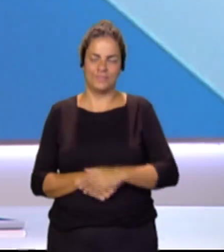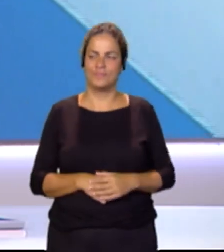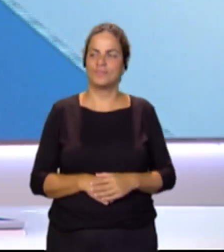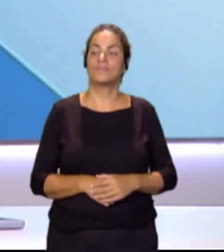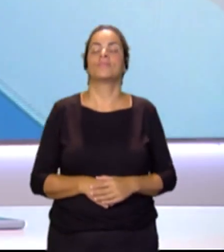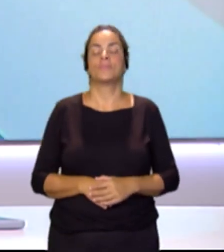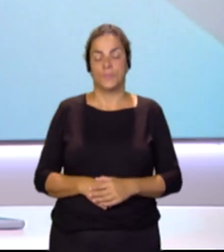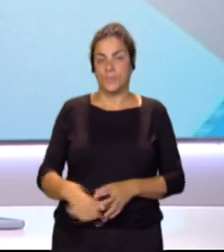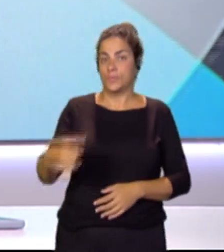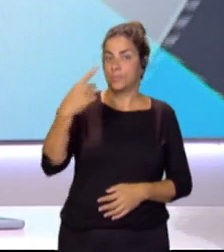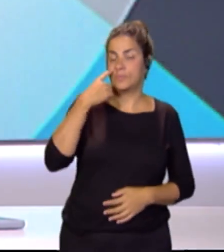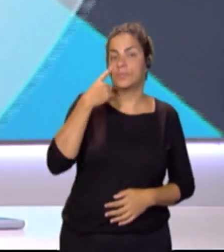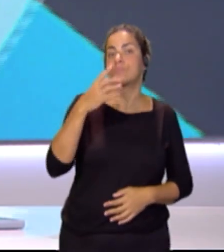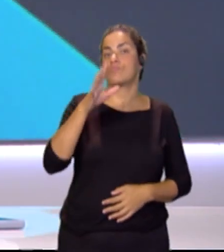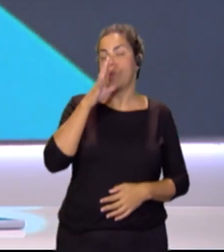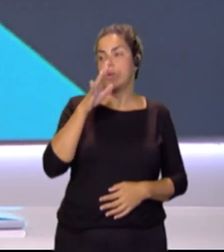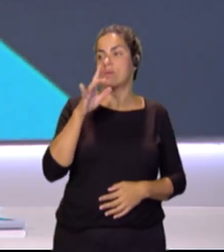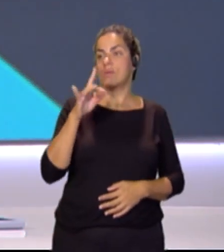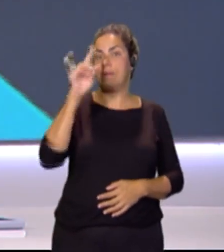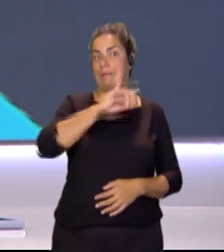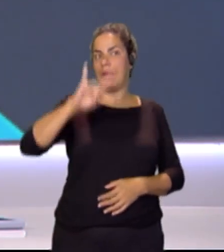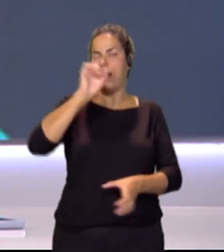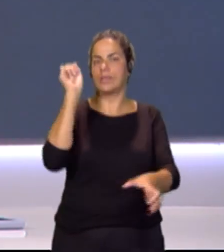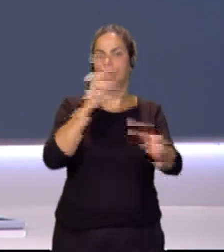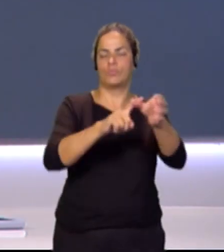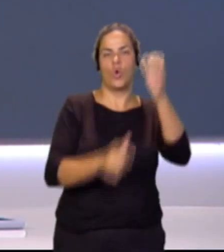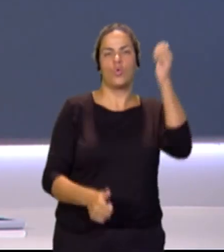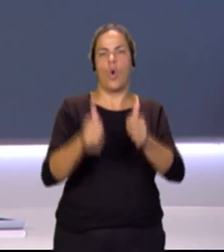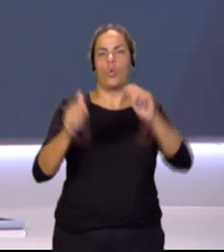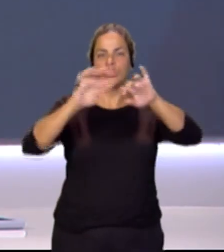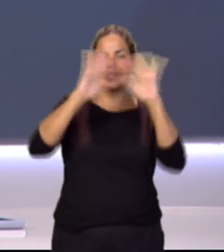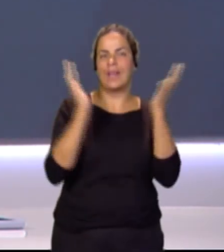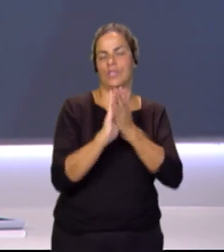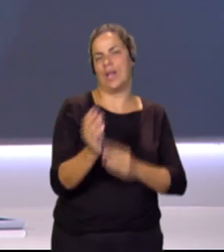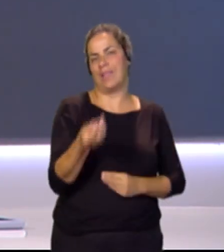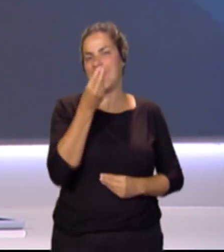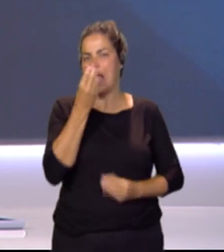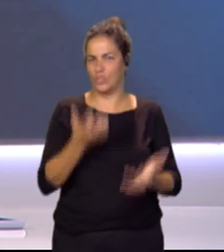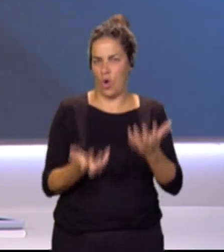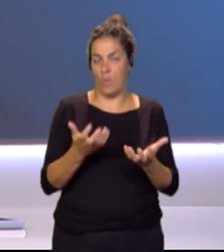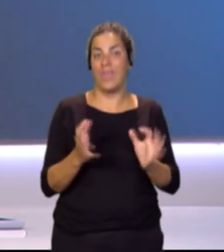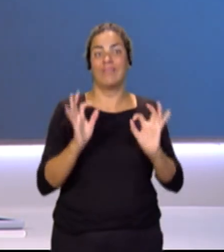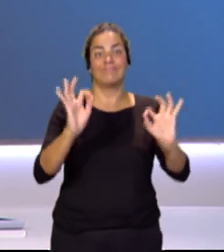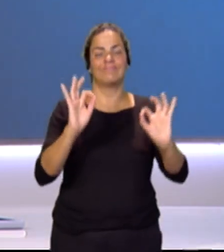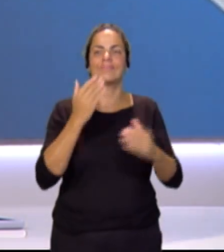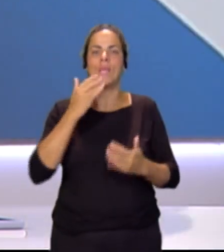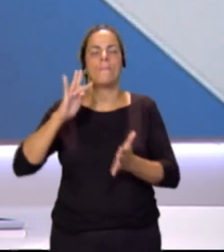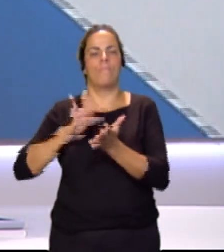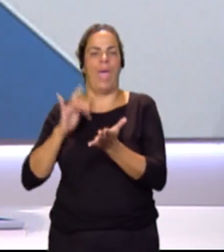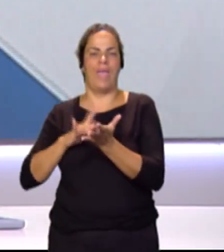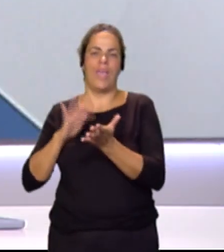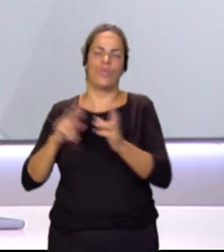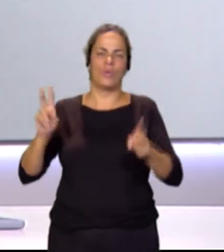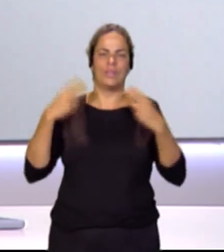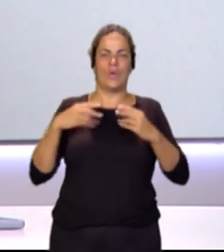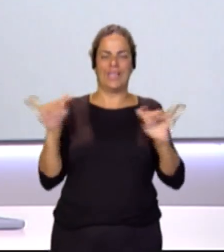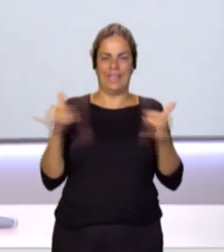Y atentos porque Canarias va a estar presente en un concurso internacional de gastronomía en esta ocasión con la paella de un restaurante tinerfeño